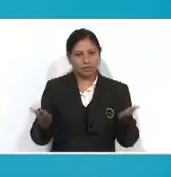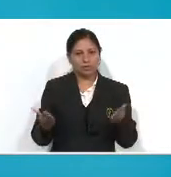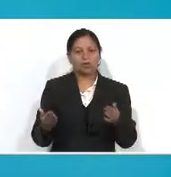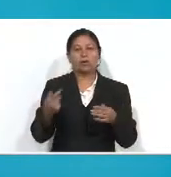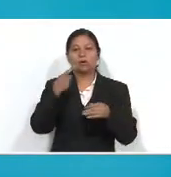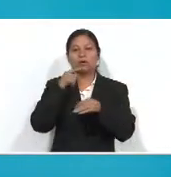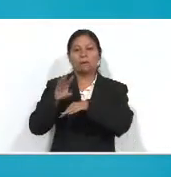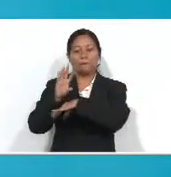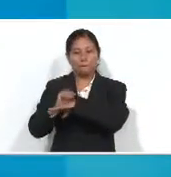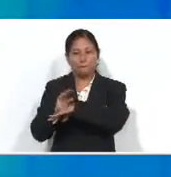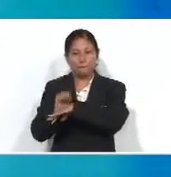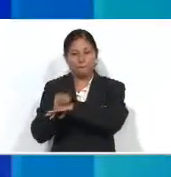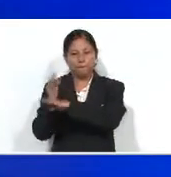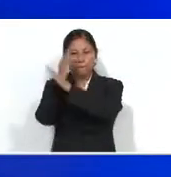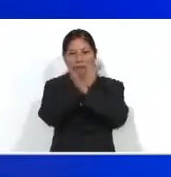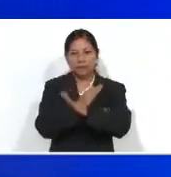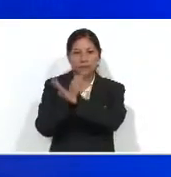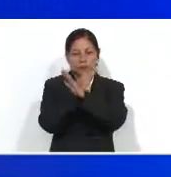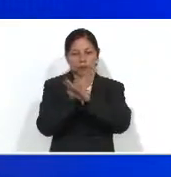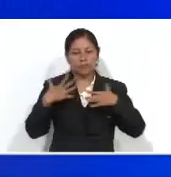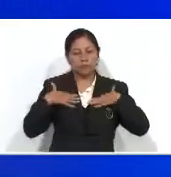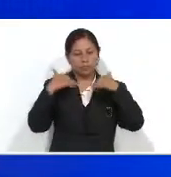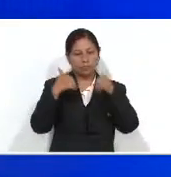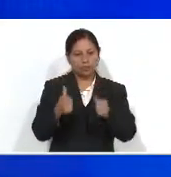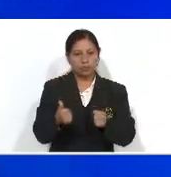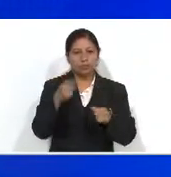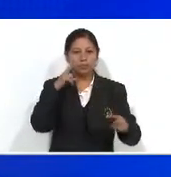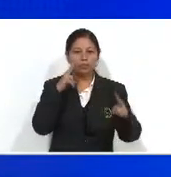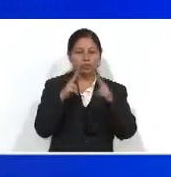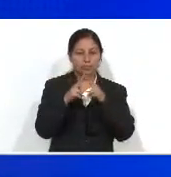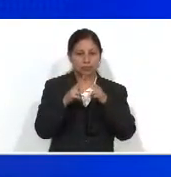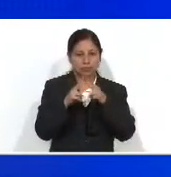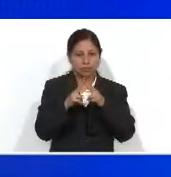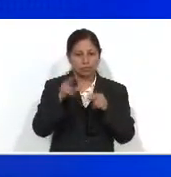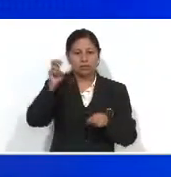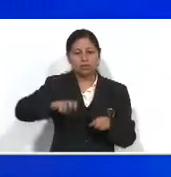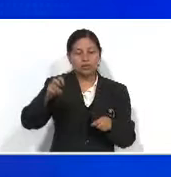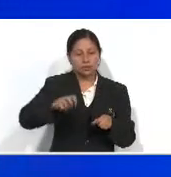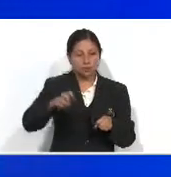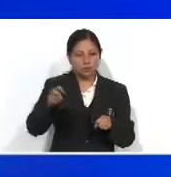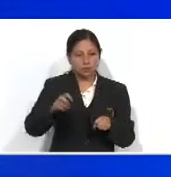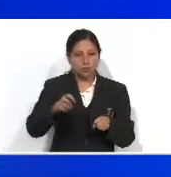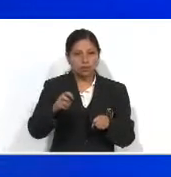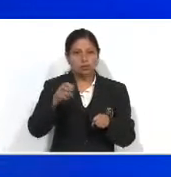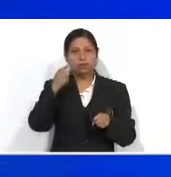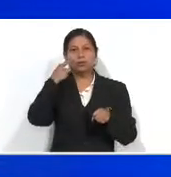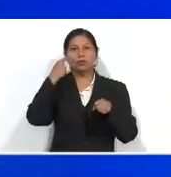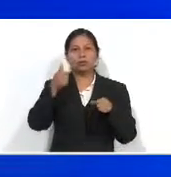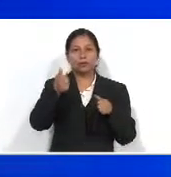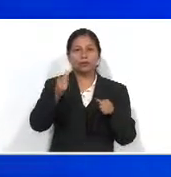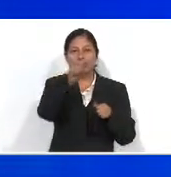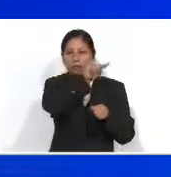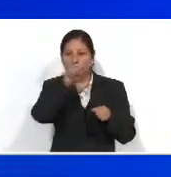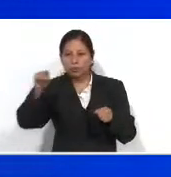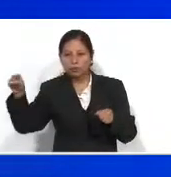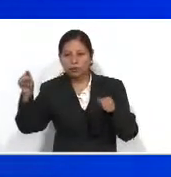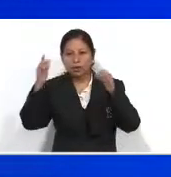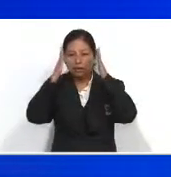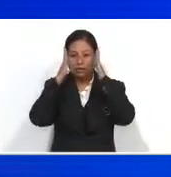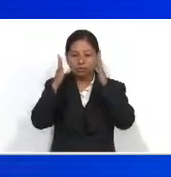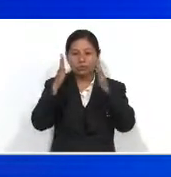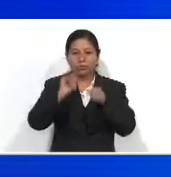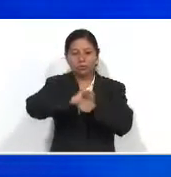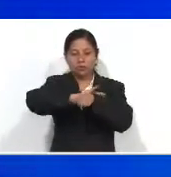un amparo que obliga a las autoridades del Ministerio de Salud para que provean de equipo necesario al personal médico que está en primera línea para atender a los